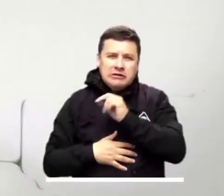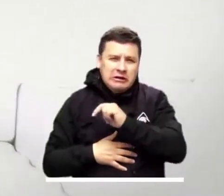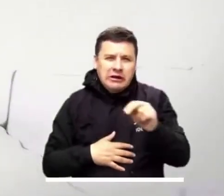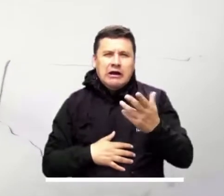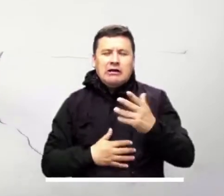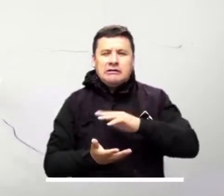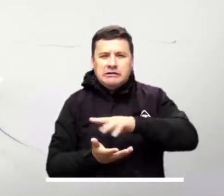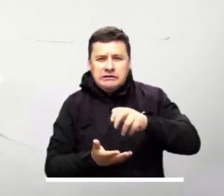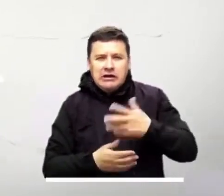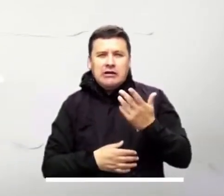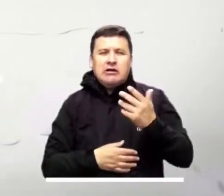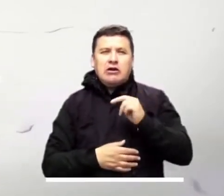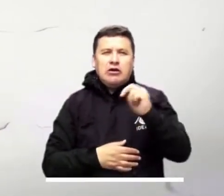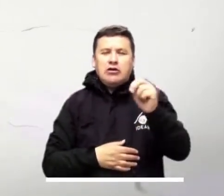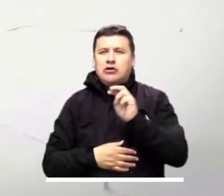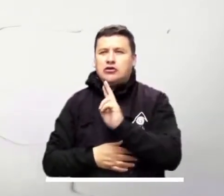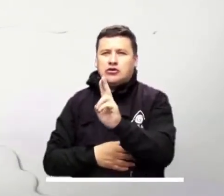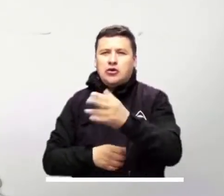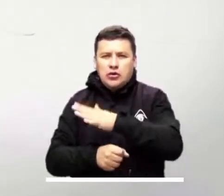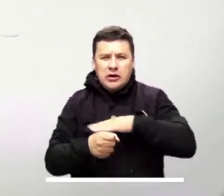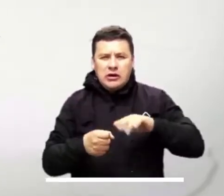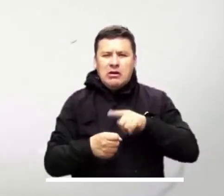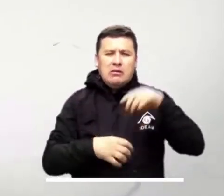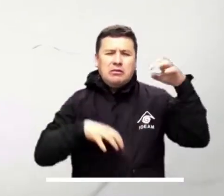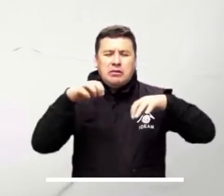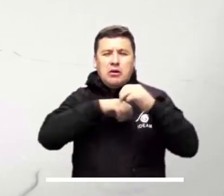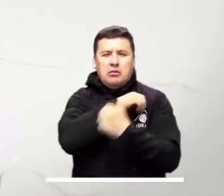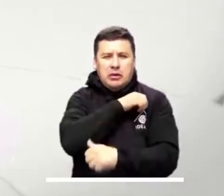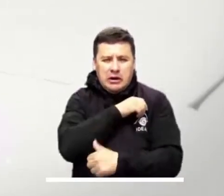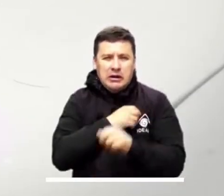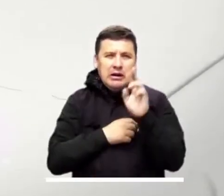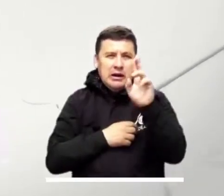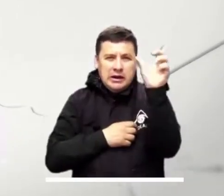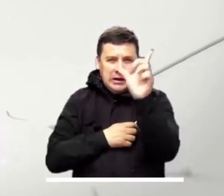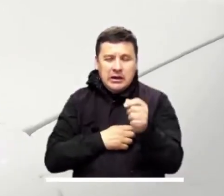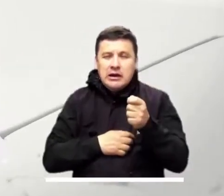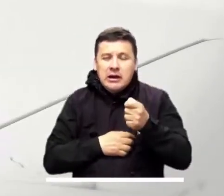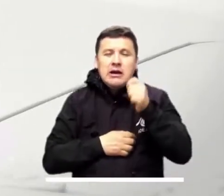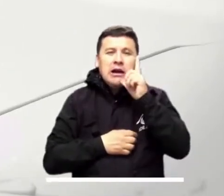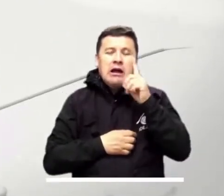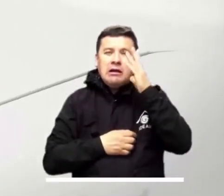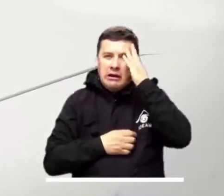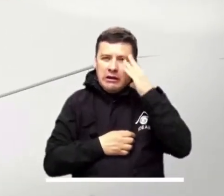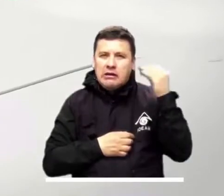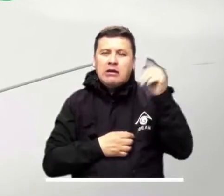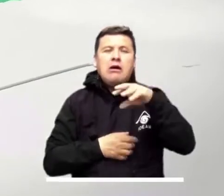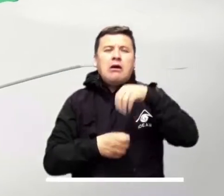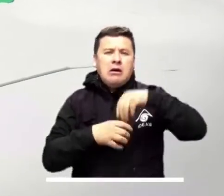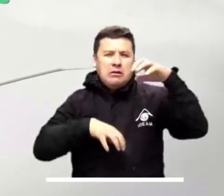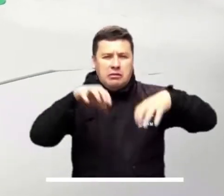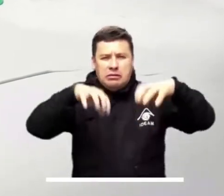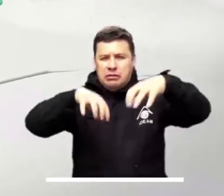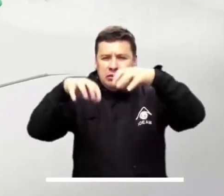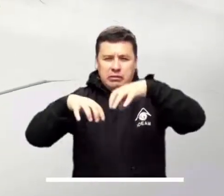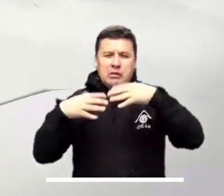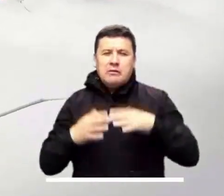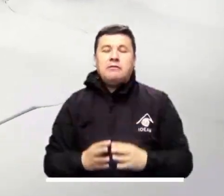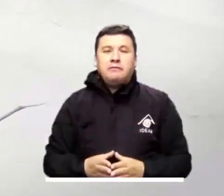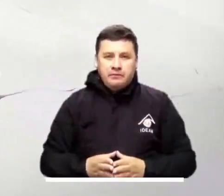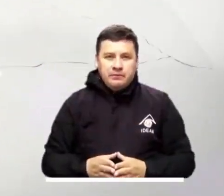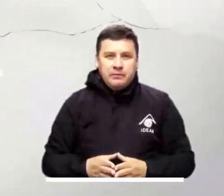Para la zona andina se advierte abundante nubosidad en Antioquia, Norte de Santander, Santander, Norte, Oriente y Sur de Cundinamarca,